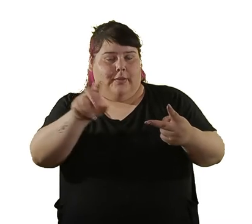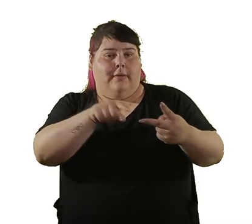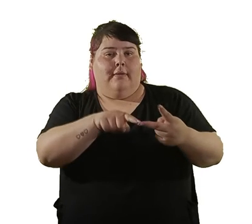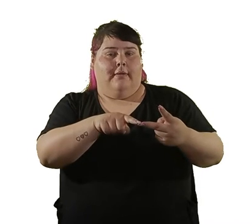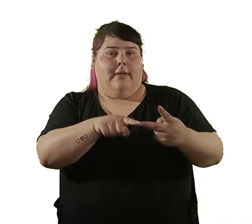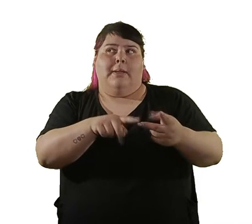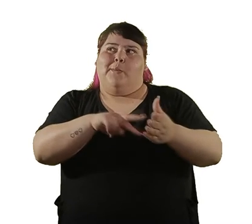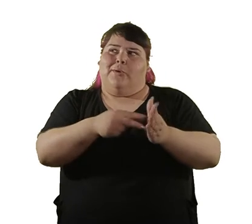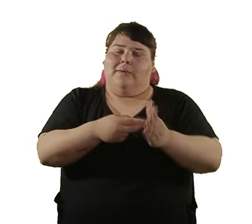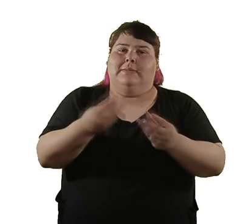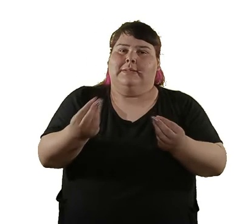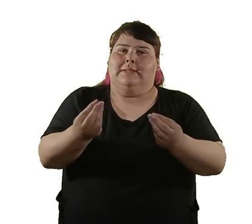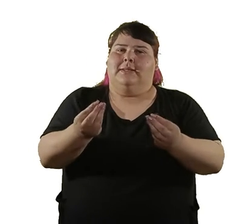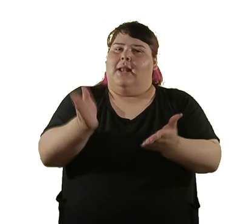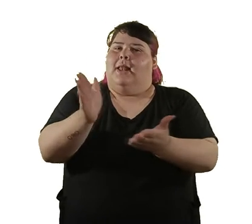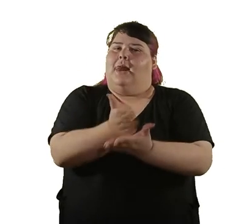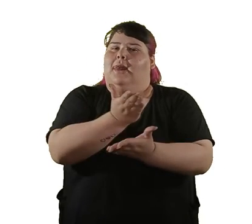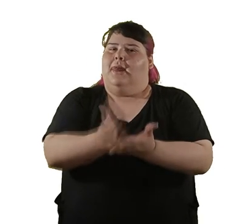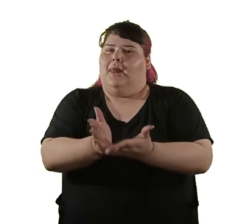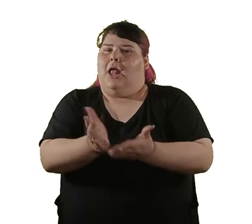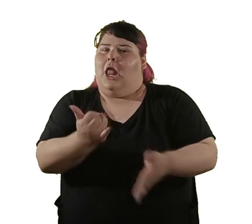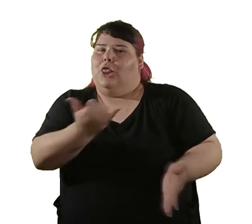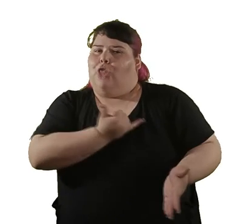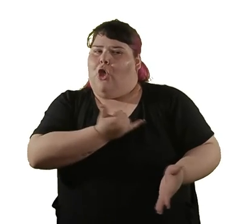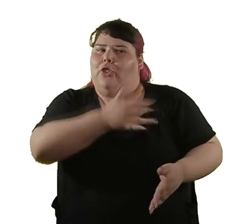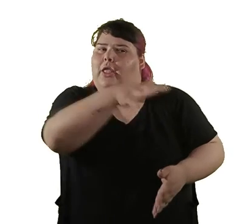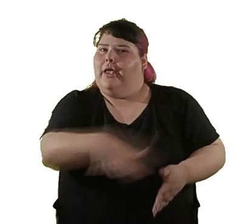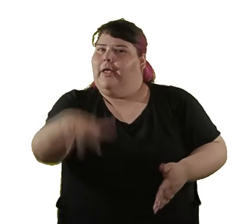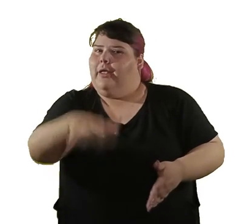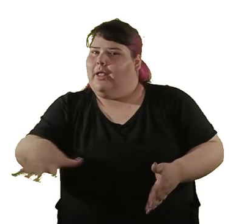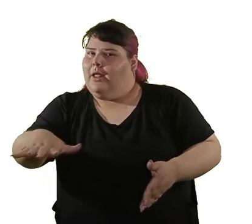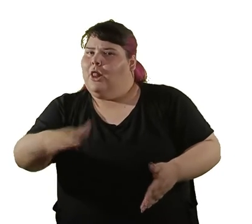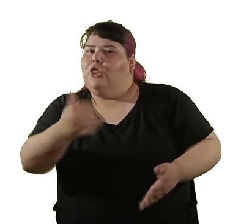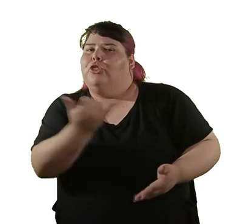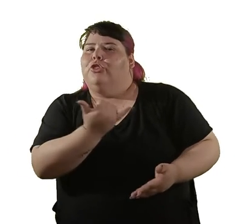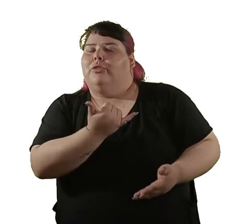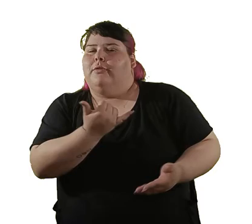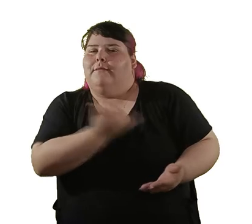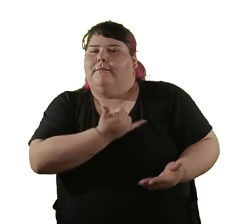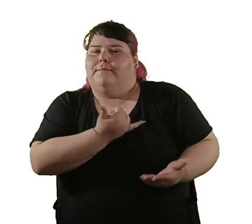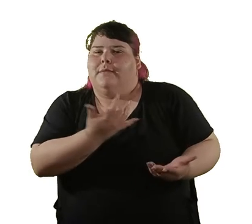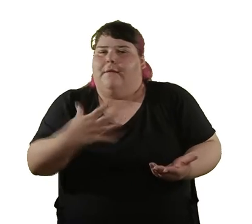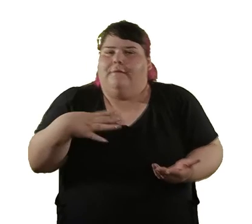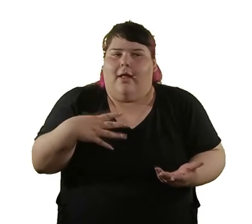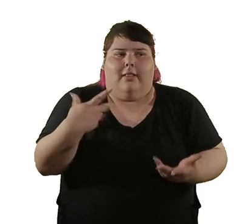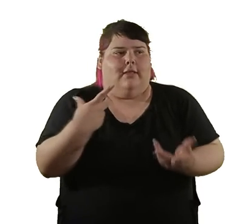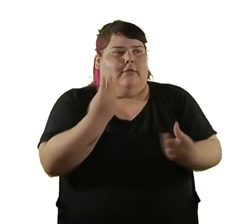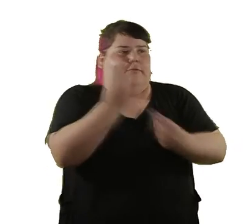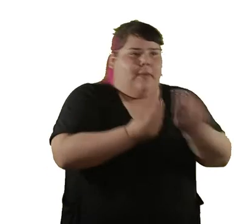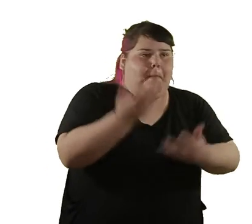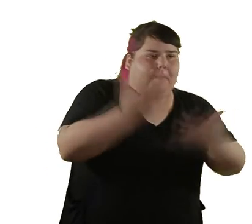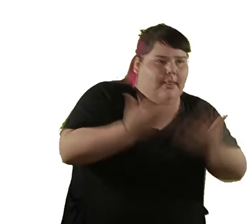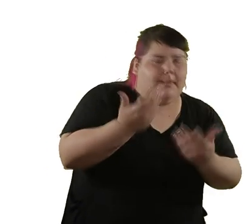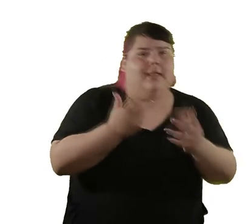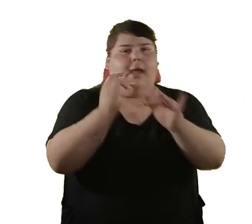de lo que se llama segregación. ¿Dónde estamos? las áreas. Entonces, ¿dónde faltamos? Y faltamos en matemáticas, faltamos en informática, faltamos en las ingenierías.